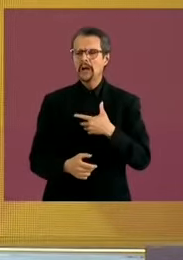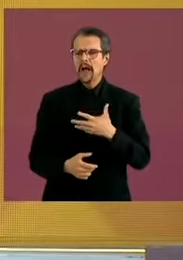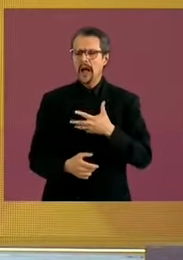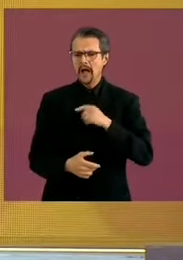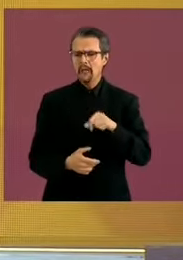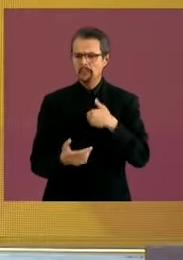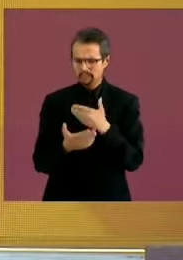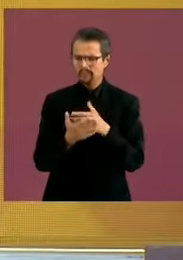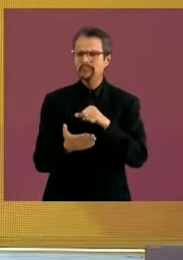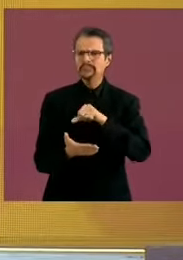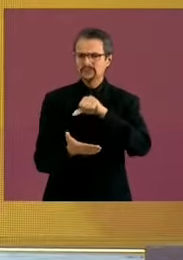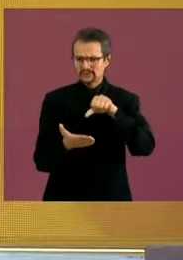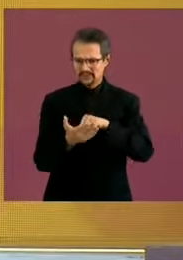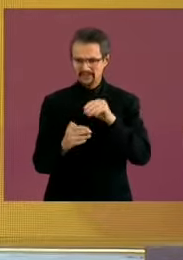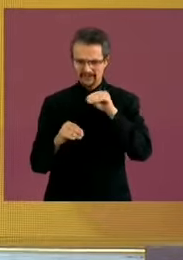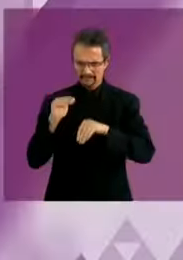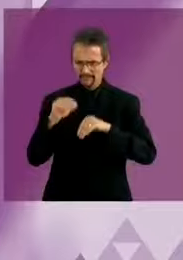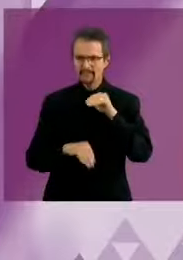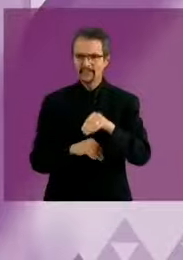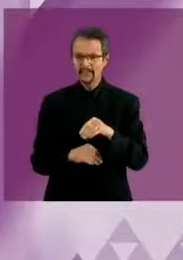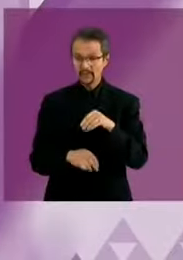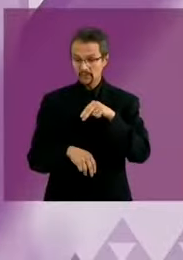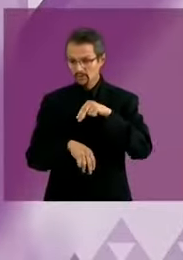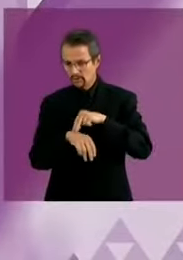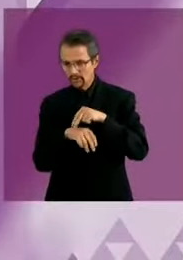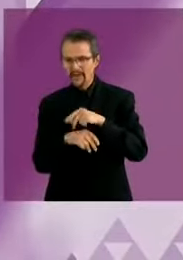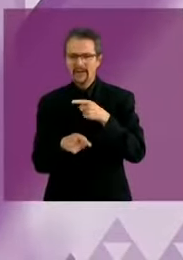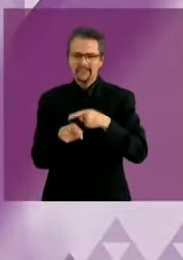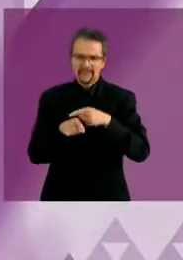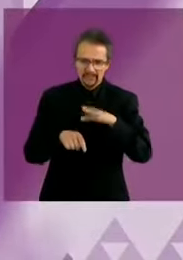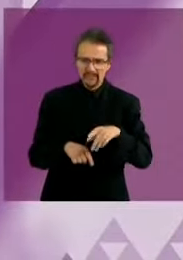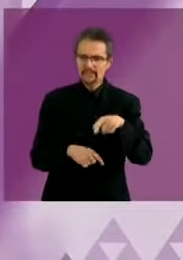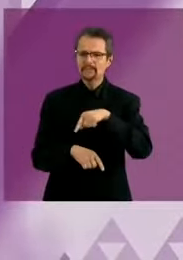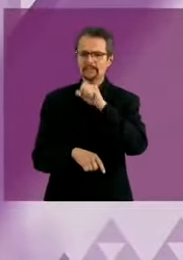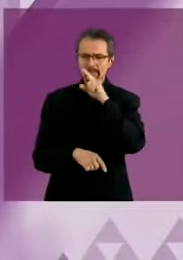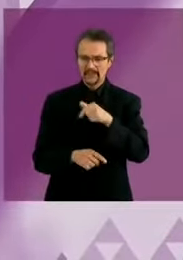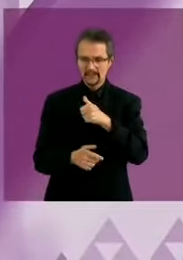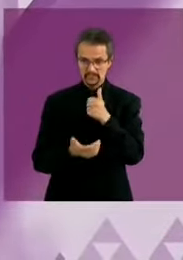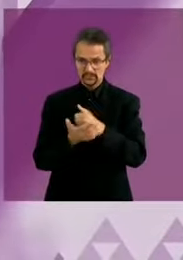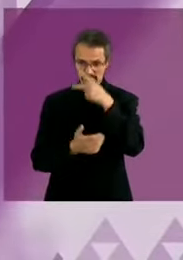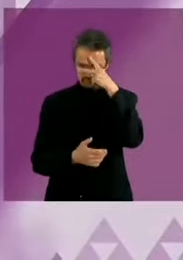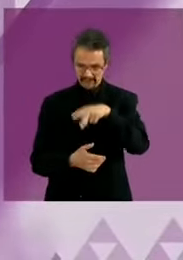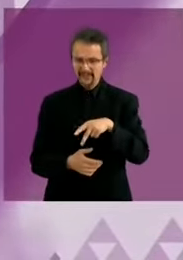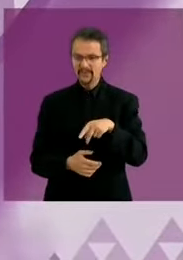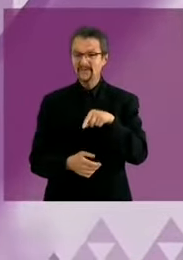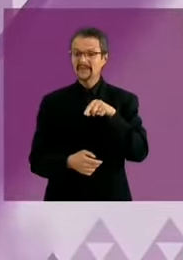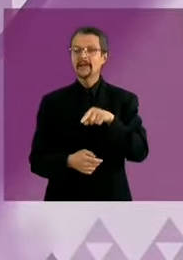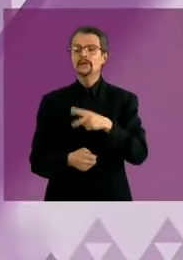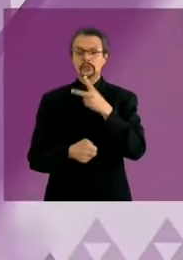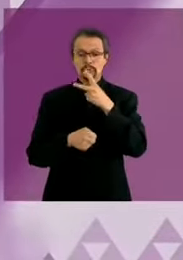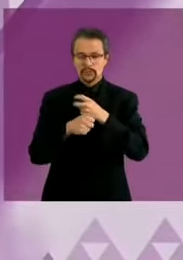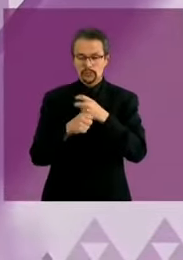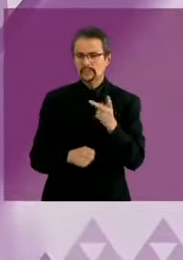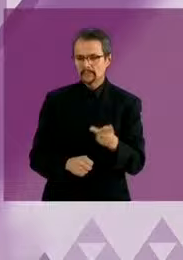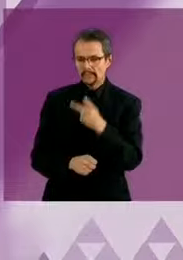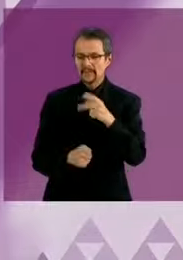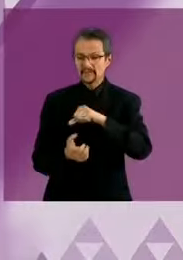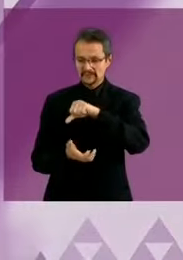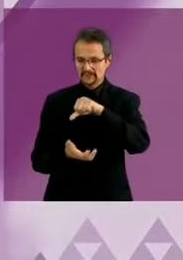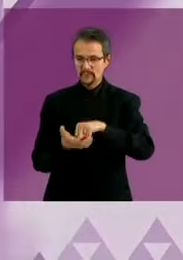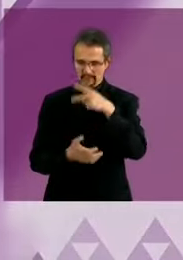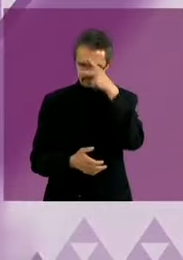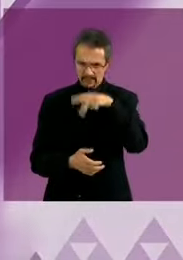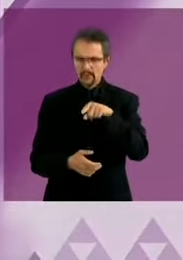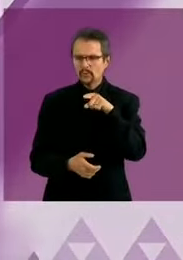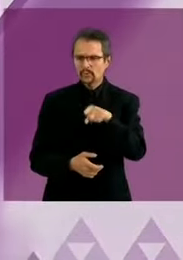enfermeras. Ya lo hicimos en la Ciudad de México. Segunda pregunta de la zona centro, candidata Claudia Sheinbaum. ¿Cuál es su propuesta